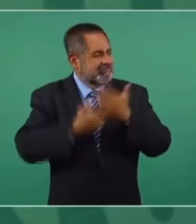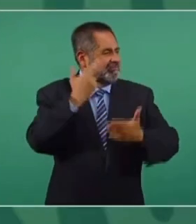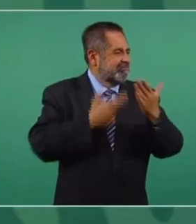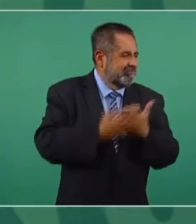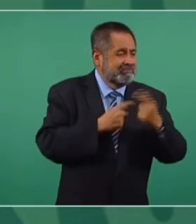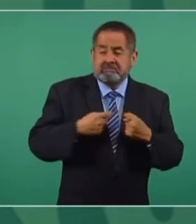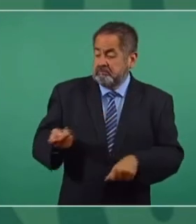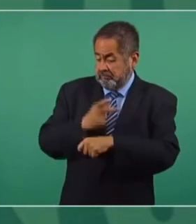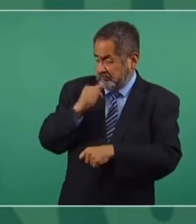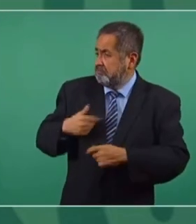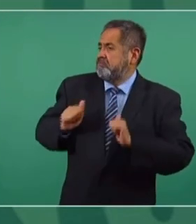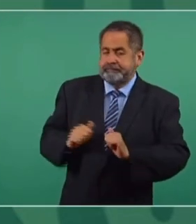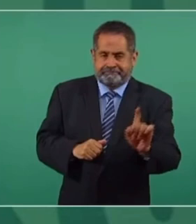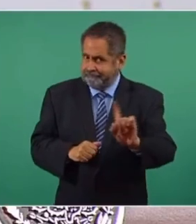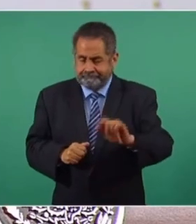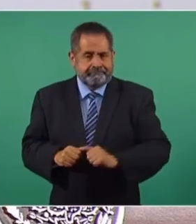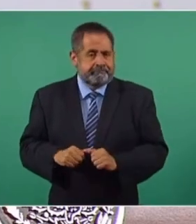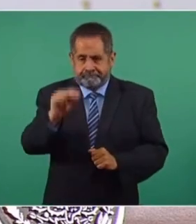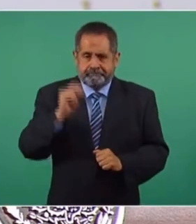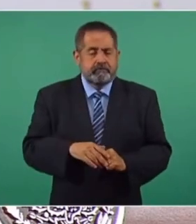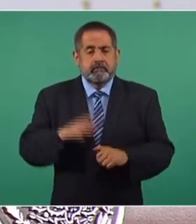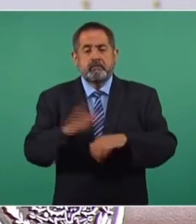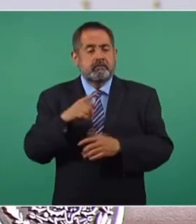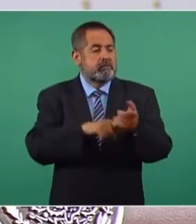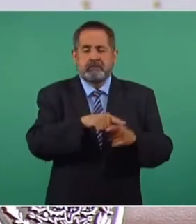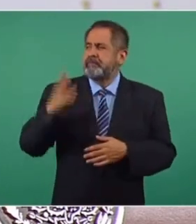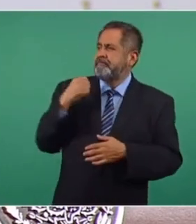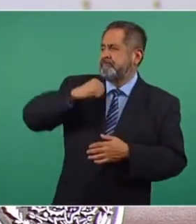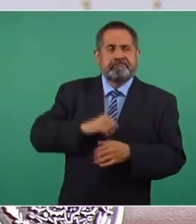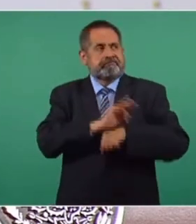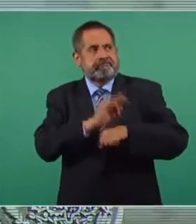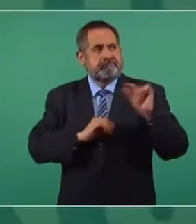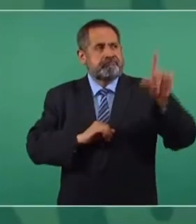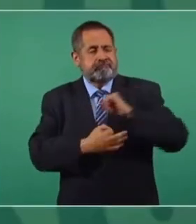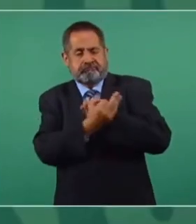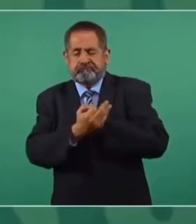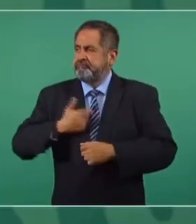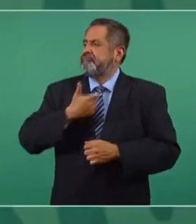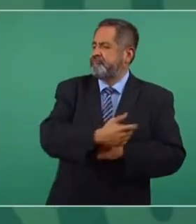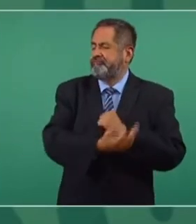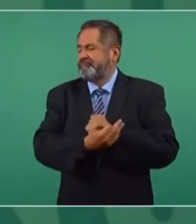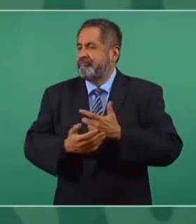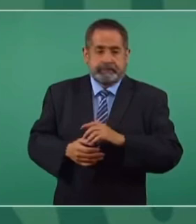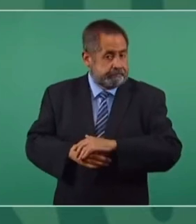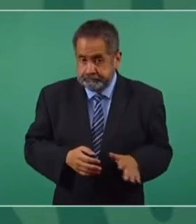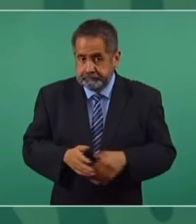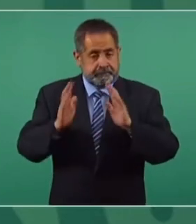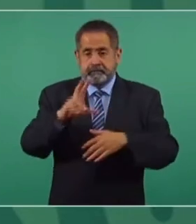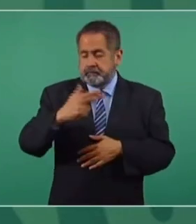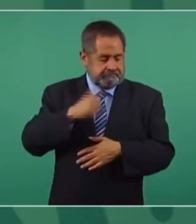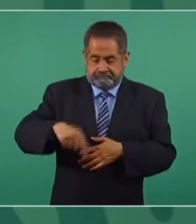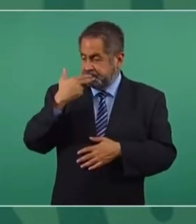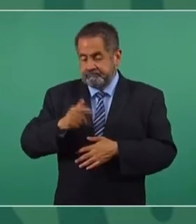y no va a suceder nada. Porque están bien parados, porque tienen compradas a las autoridades, porque tienen influencia. Eso ya